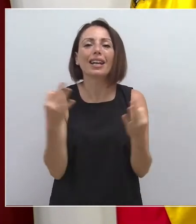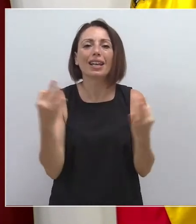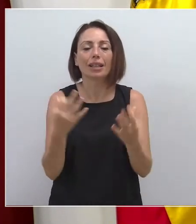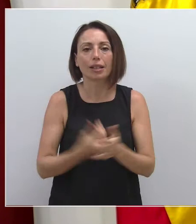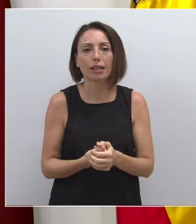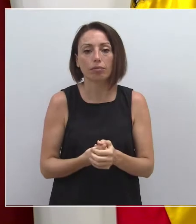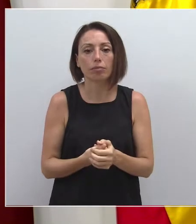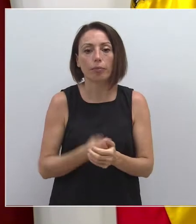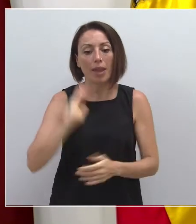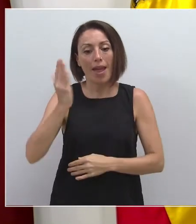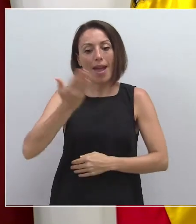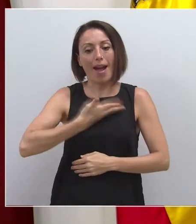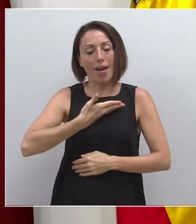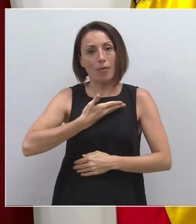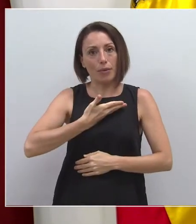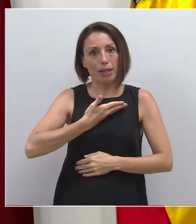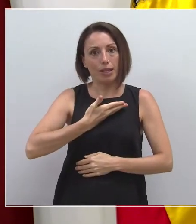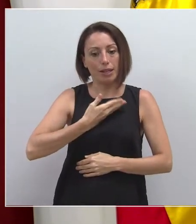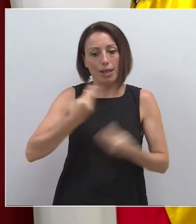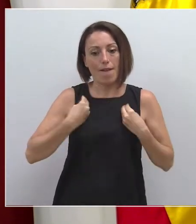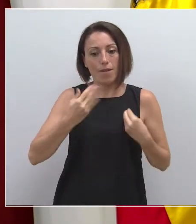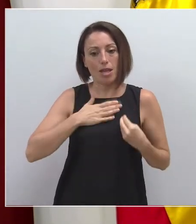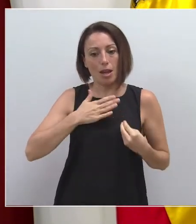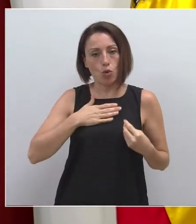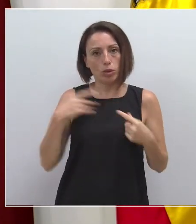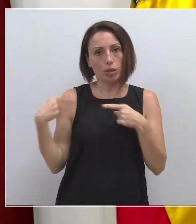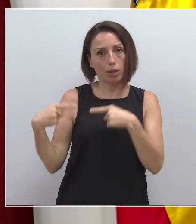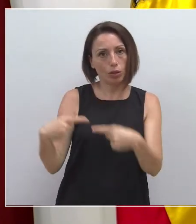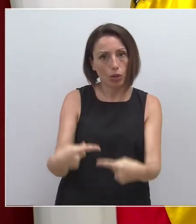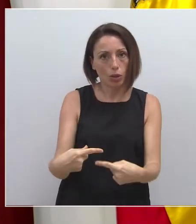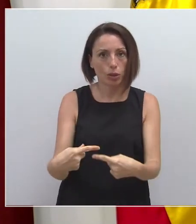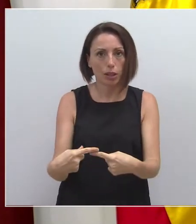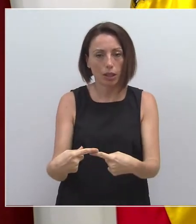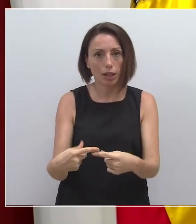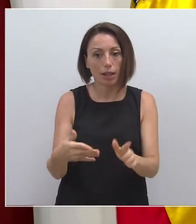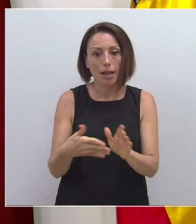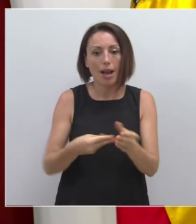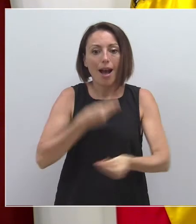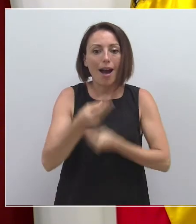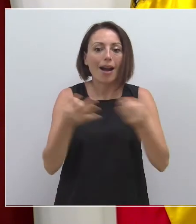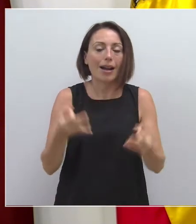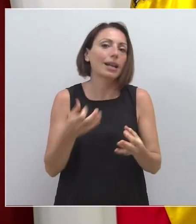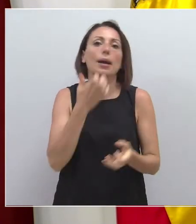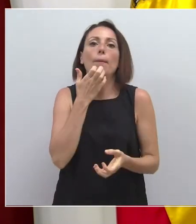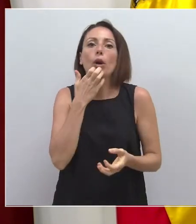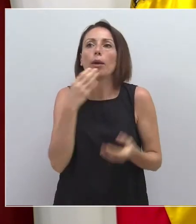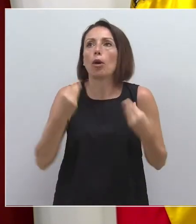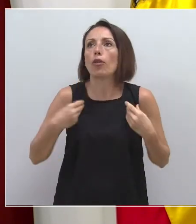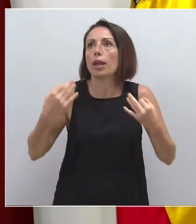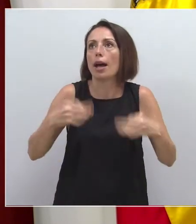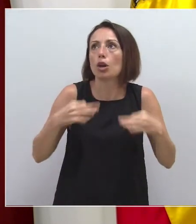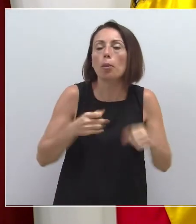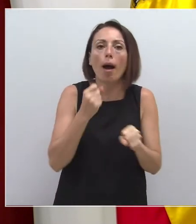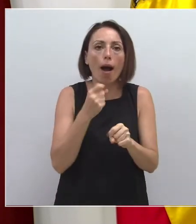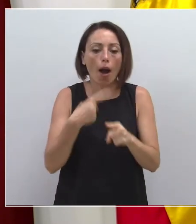nos afecte de forma fundamental a nuestra vida cotidiana y nos impida el desenvolvimiento ordinario